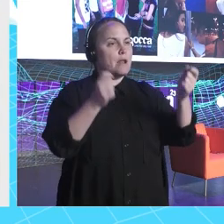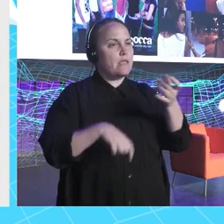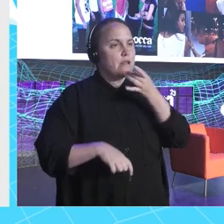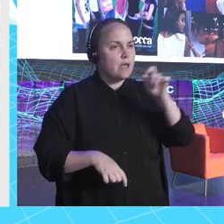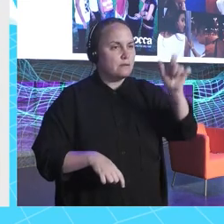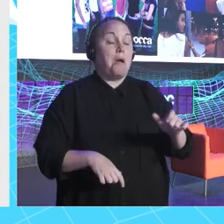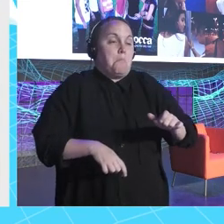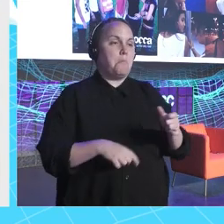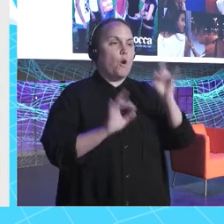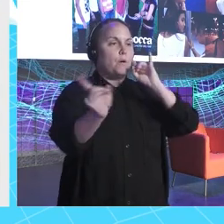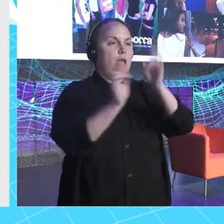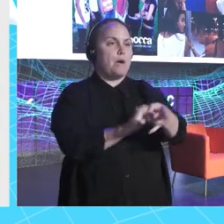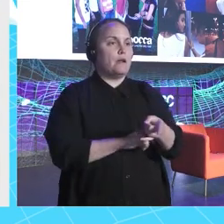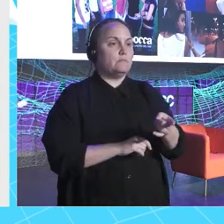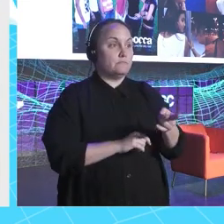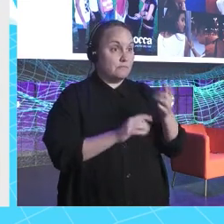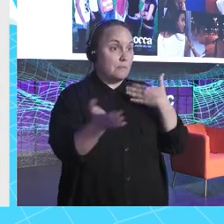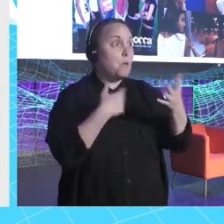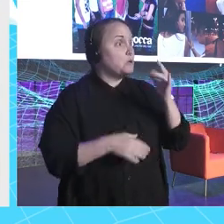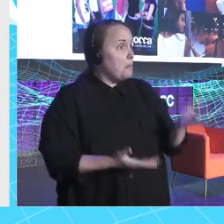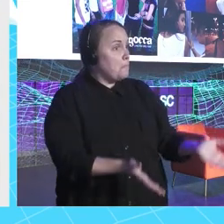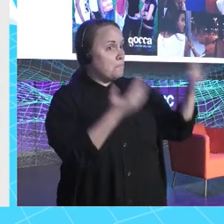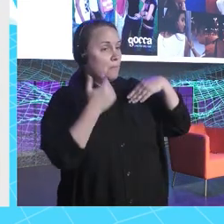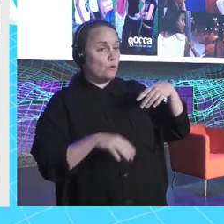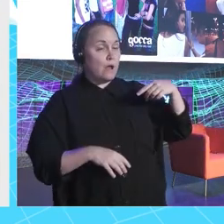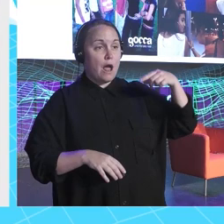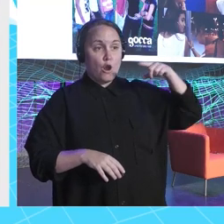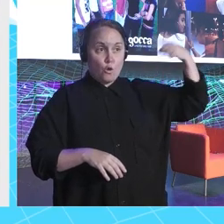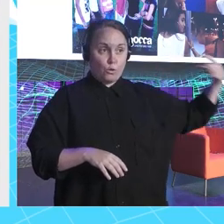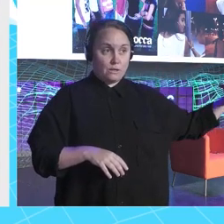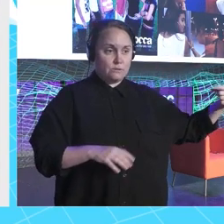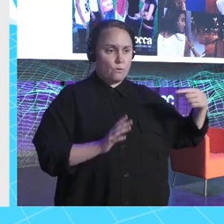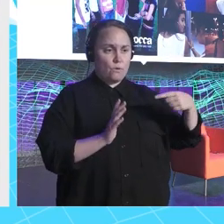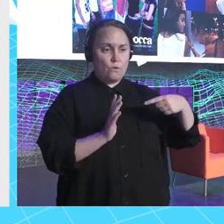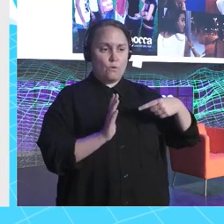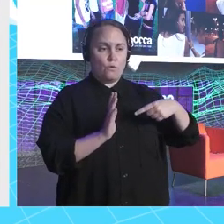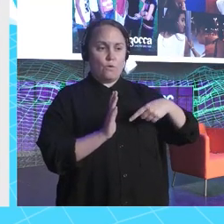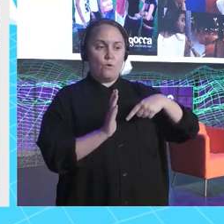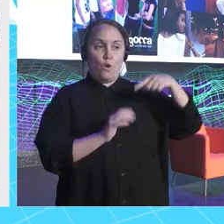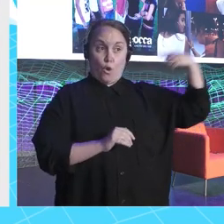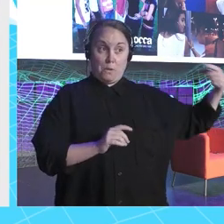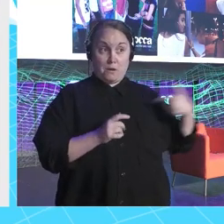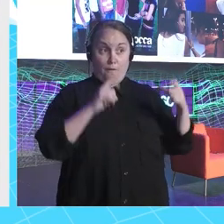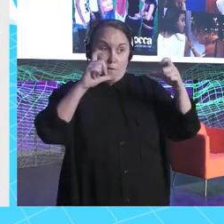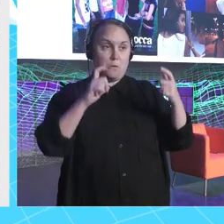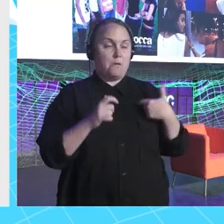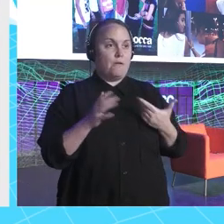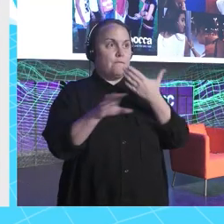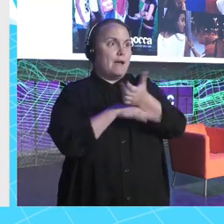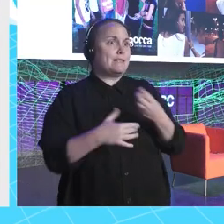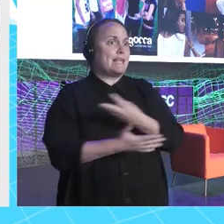Llamamos al manager y nos dijo, sí, sí, claro, venid aquí a Londres y hacemos fotos. Mira, nos cogimos una habitación de esto de compartir 18 millones de personas,